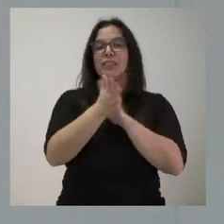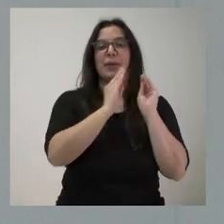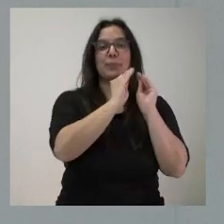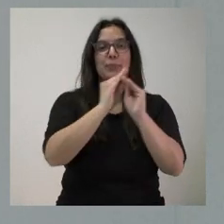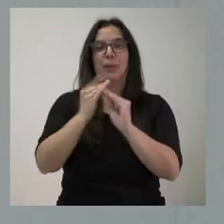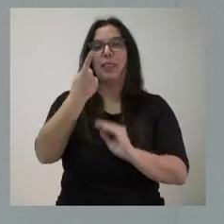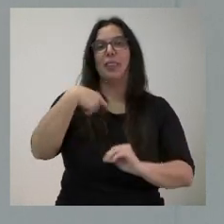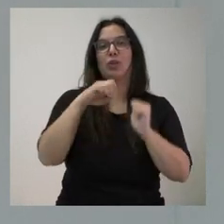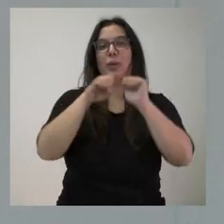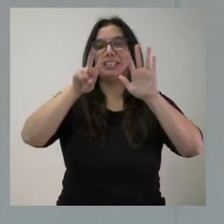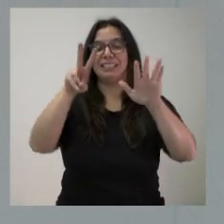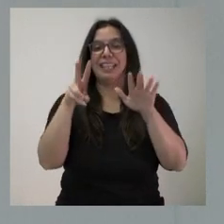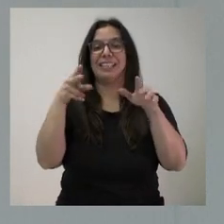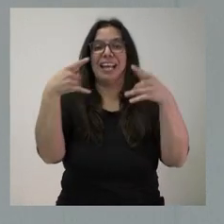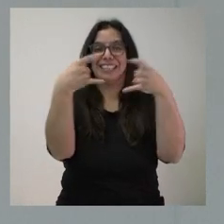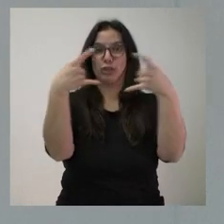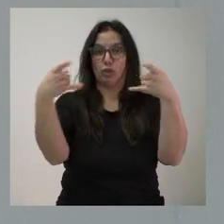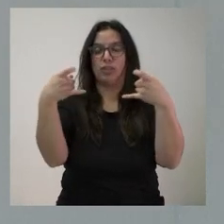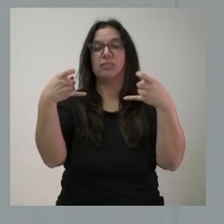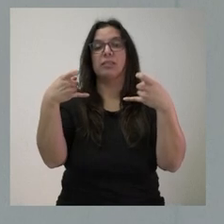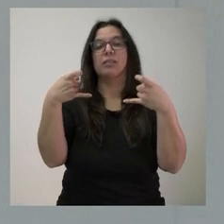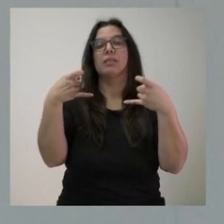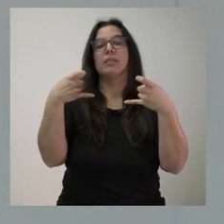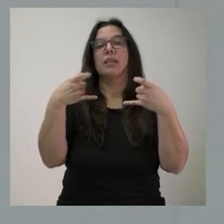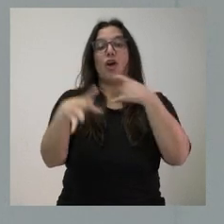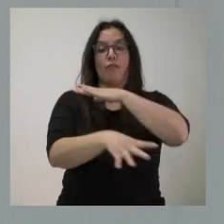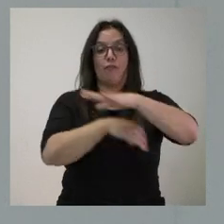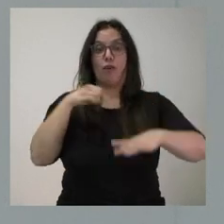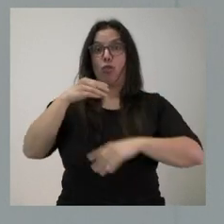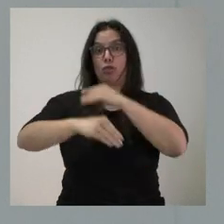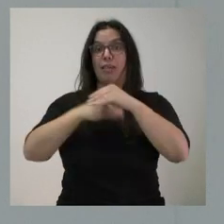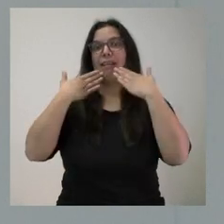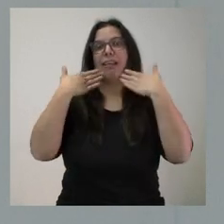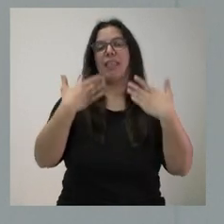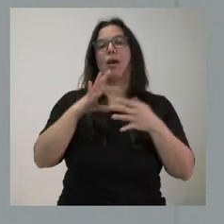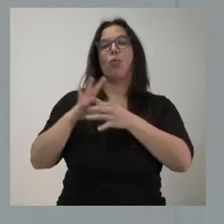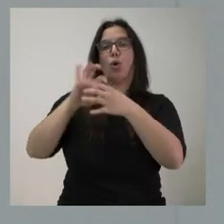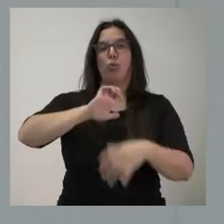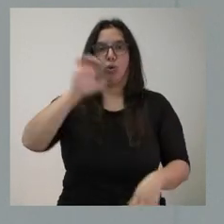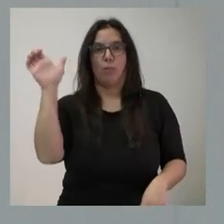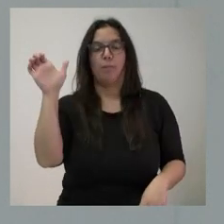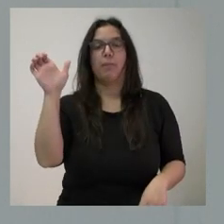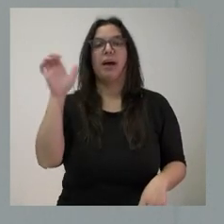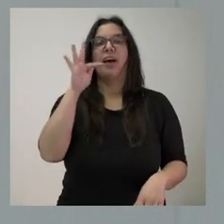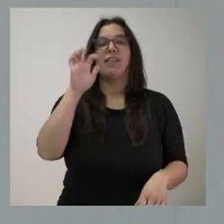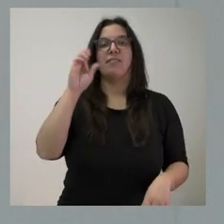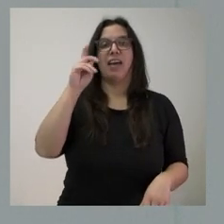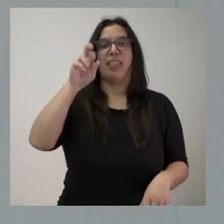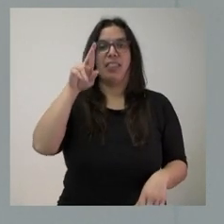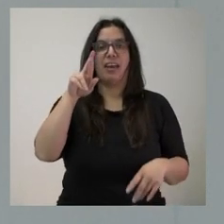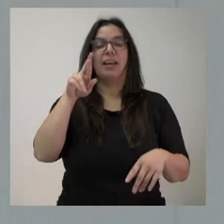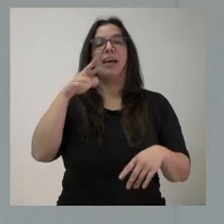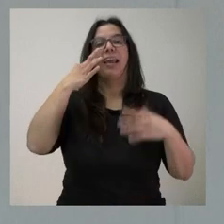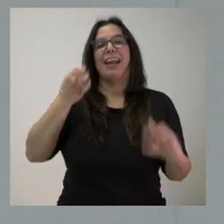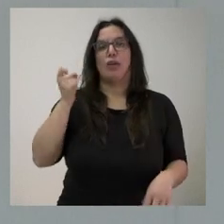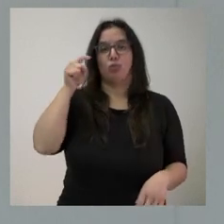127 sensores. Ya hablamos de fondos procedentes de la Unión Europea, fondos europeos FEDER, REACT, EU. El